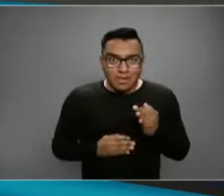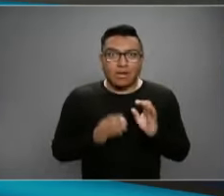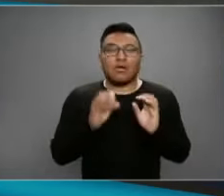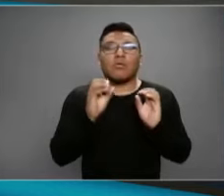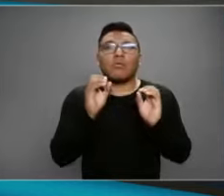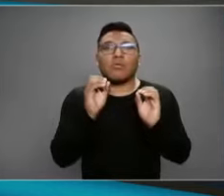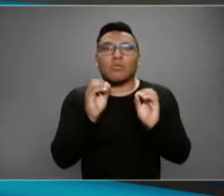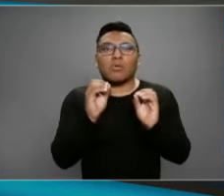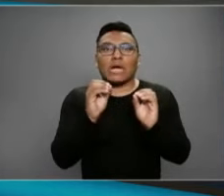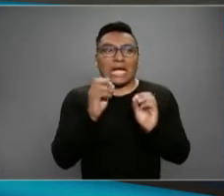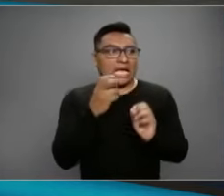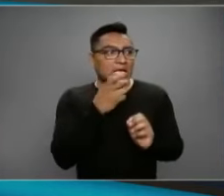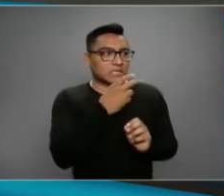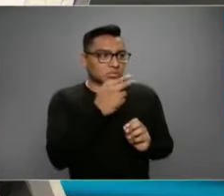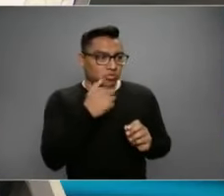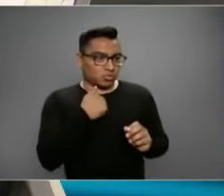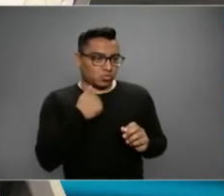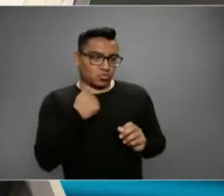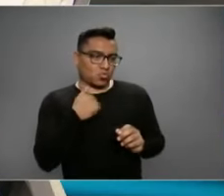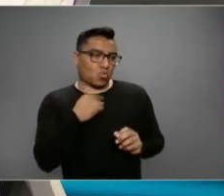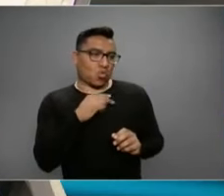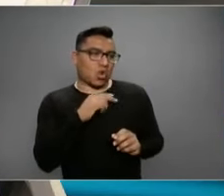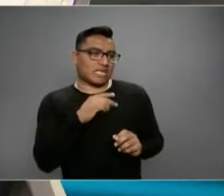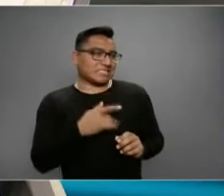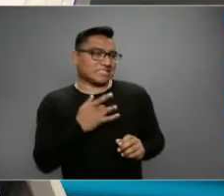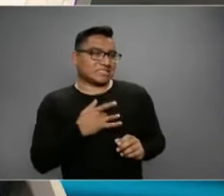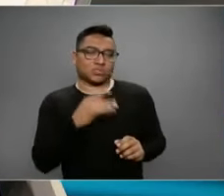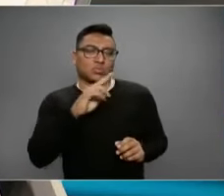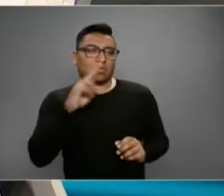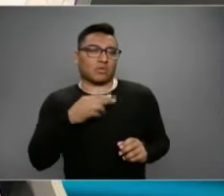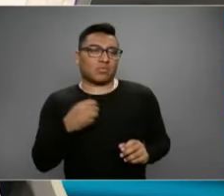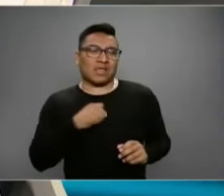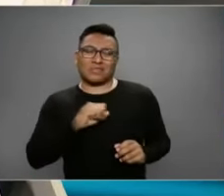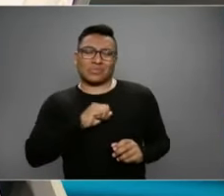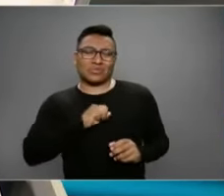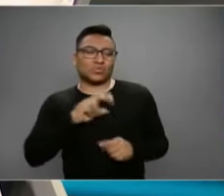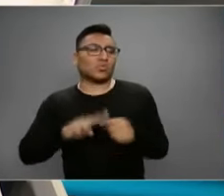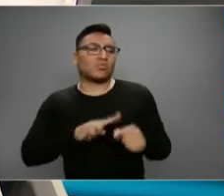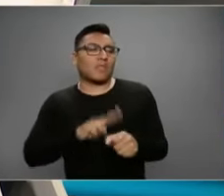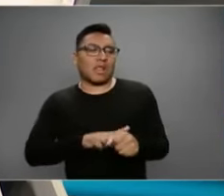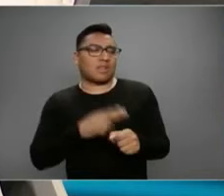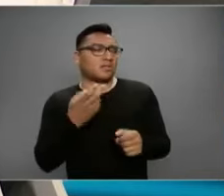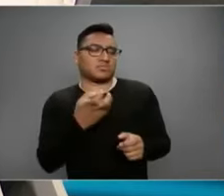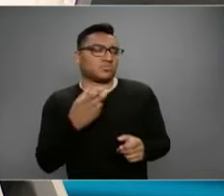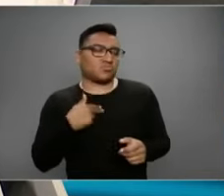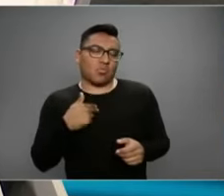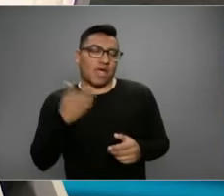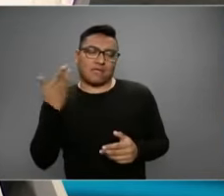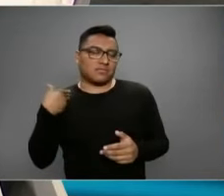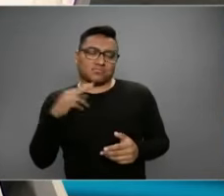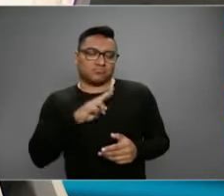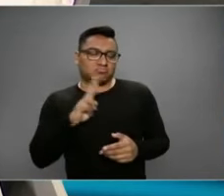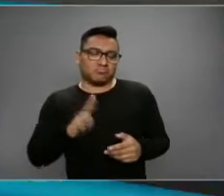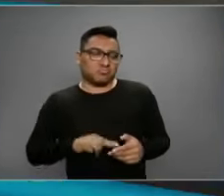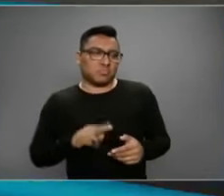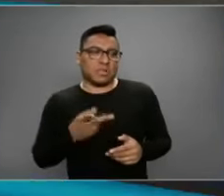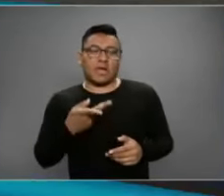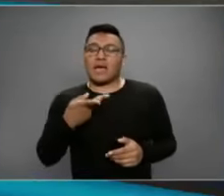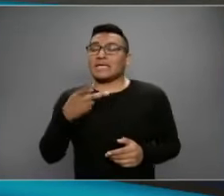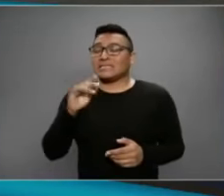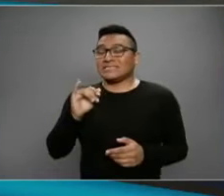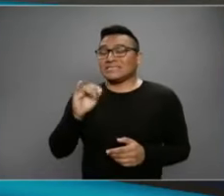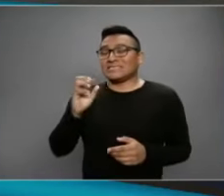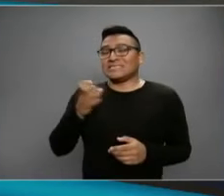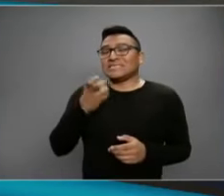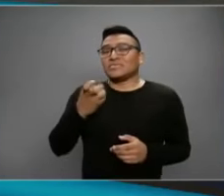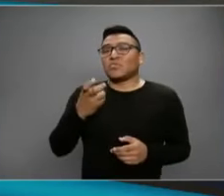en el pecho. es un síntoma que yo nunca he sentido con una gripe, por ejemplo. No, exactamente. Salvo, es muy diferente a